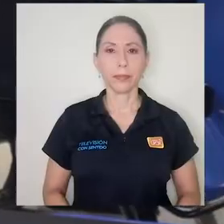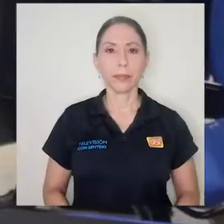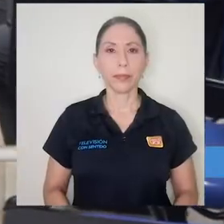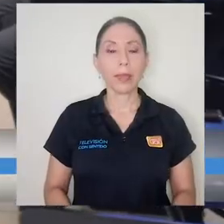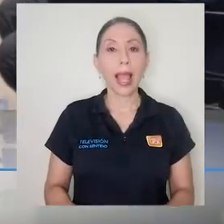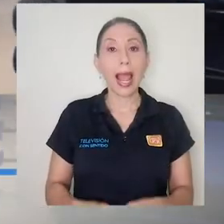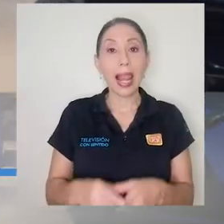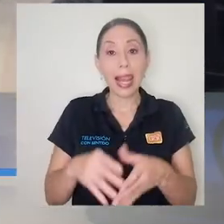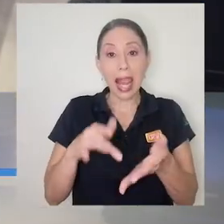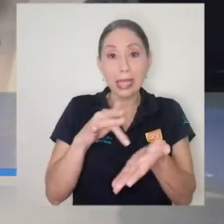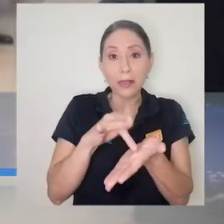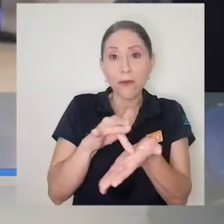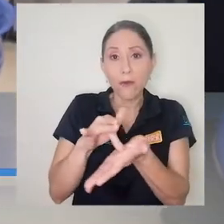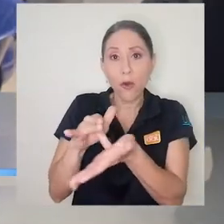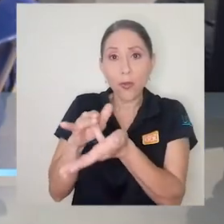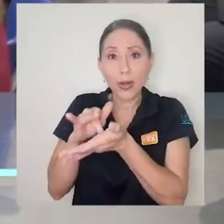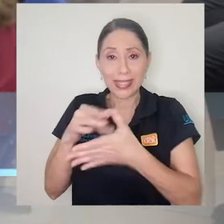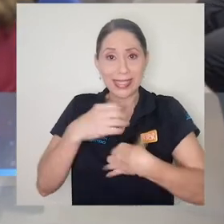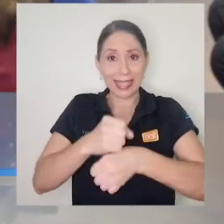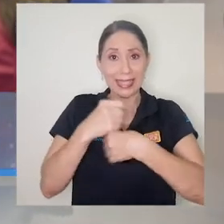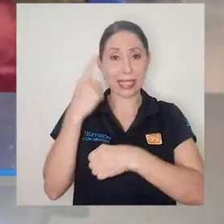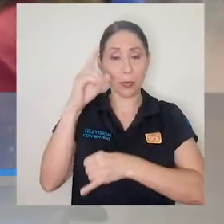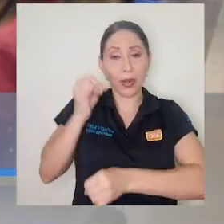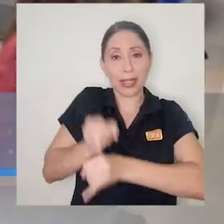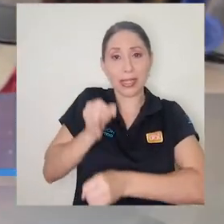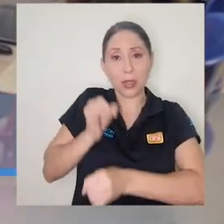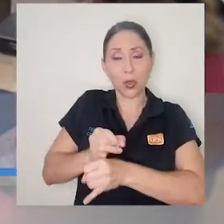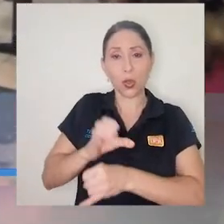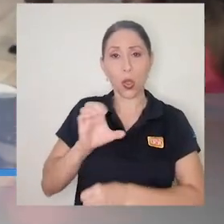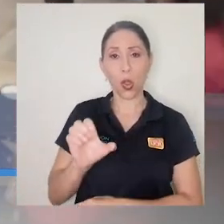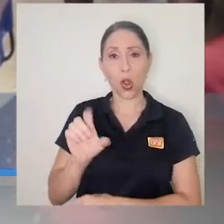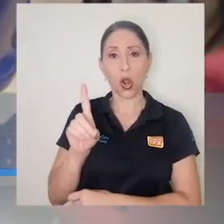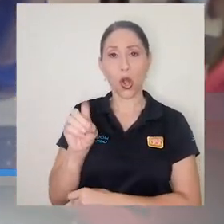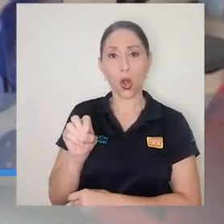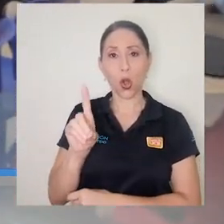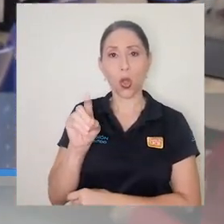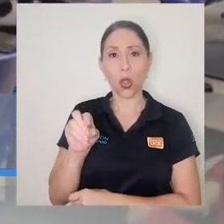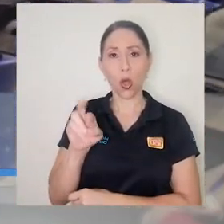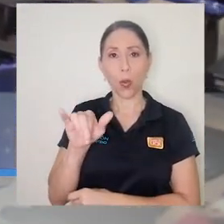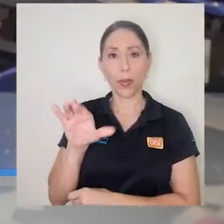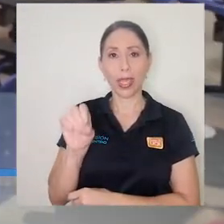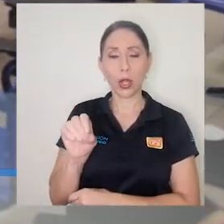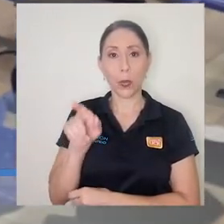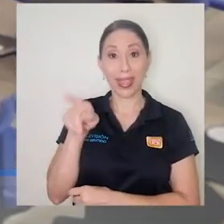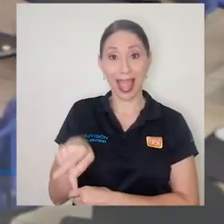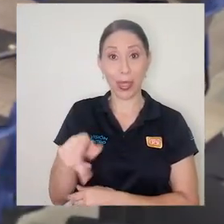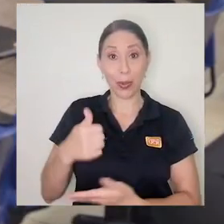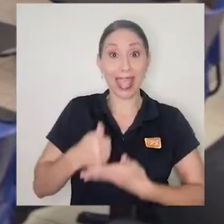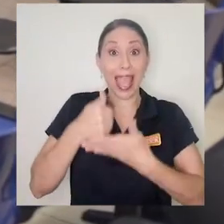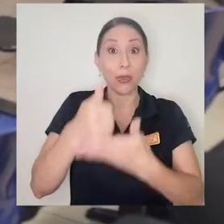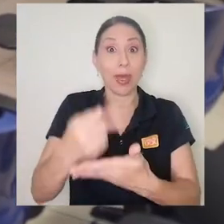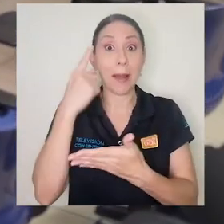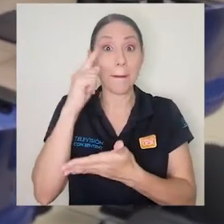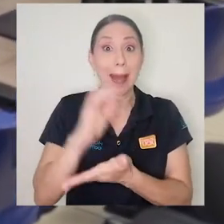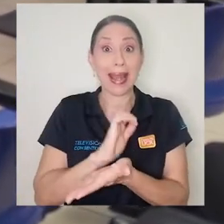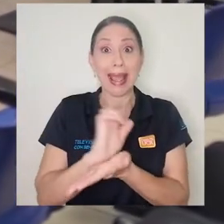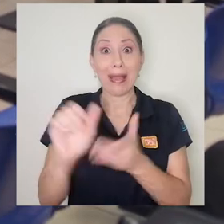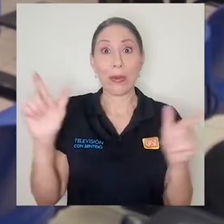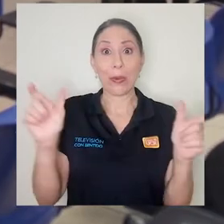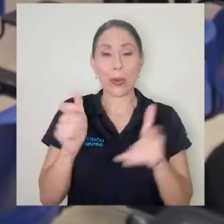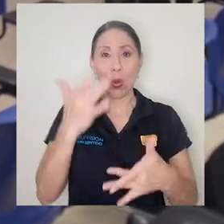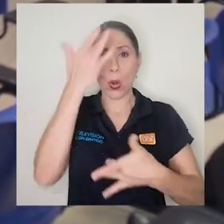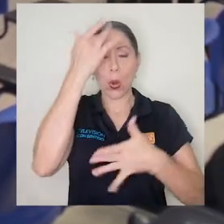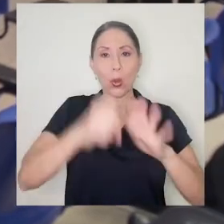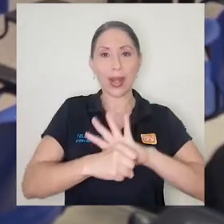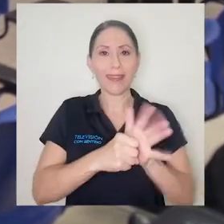Las formulaciones producidas por el Instituto Clodomiro Picado, que ayudarán a combatir el coronavirus, ya están